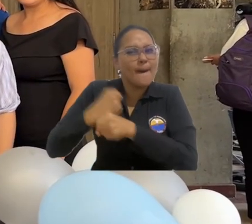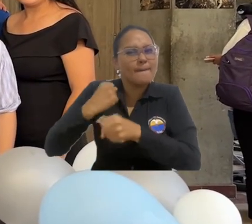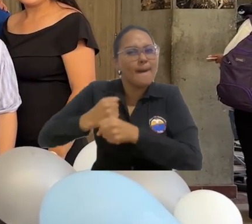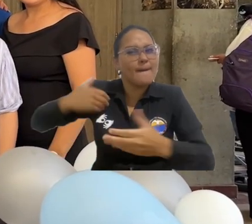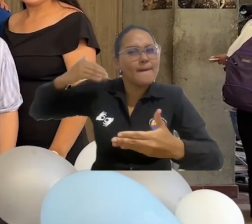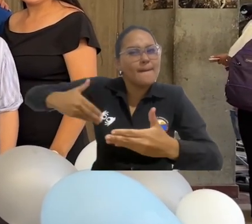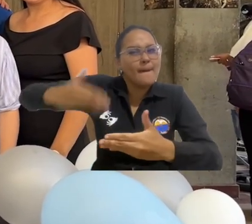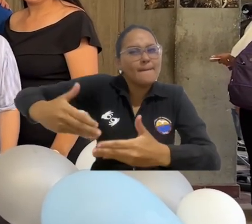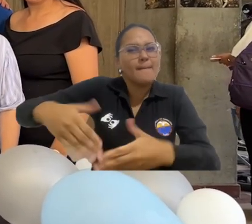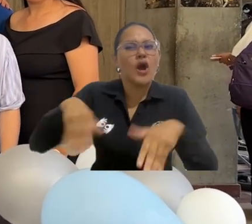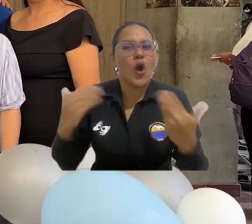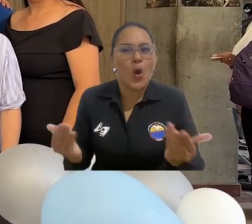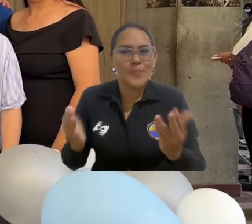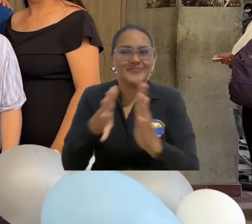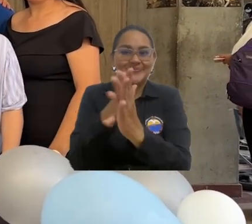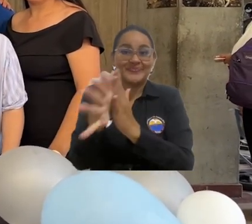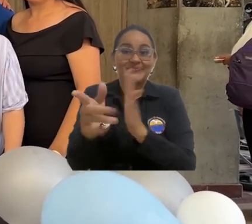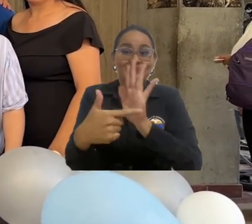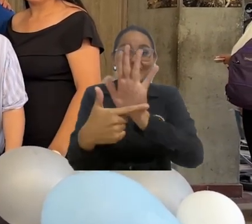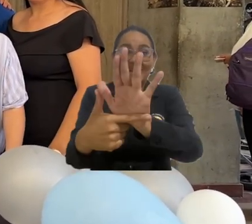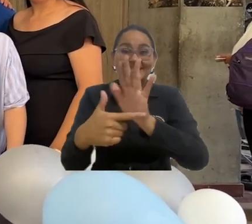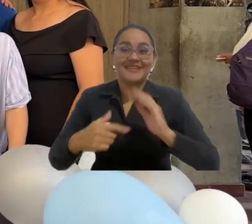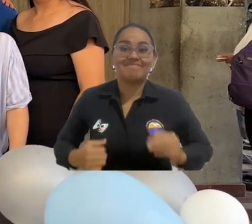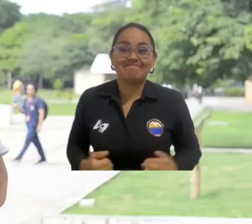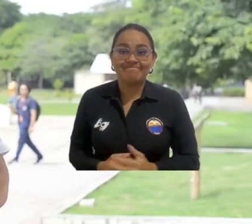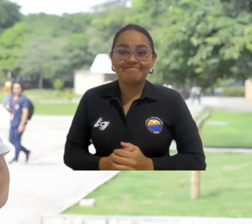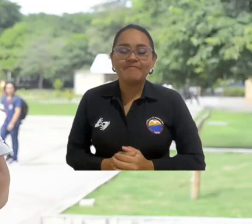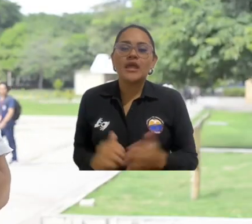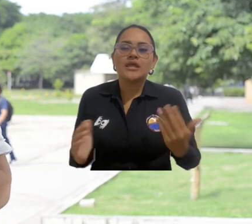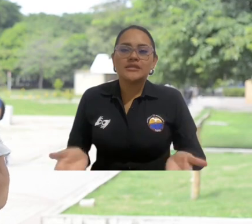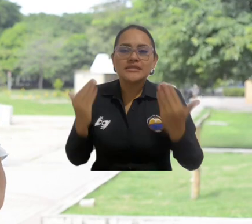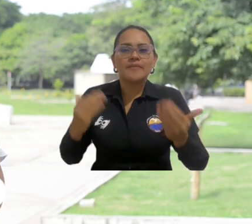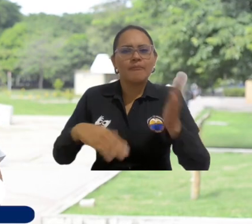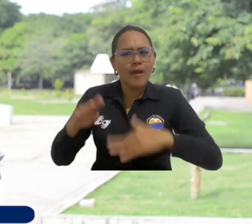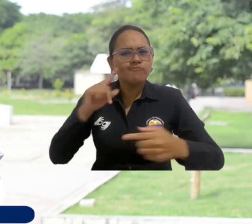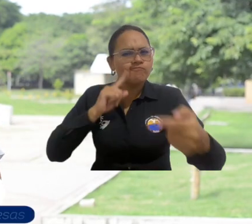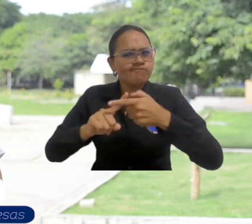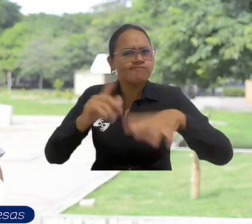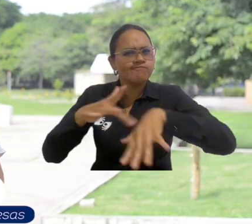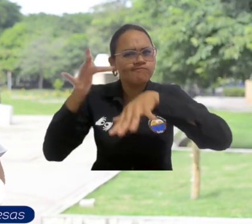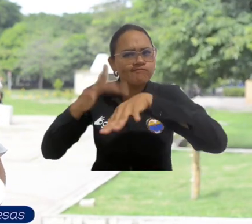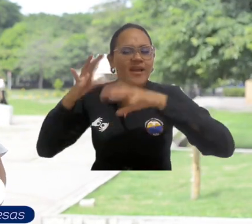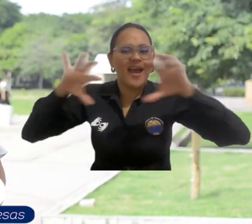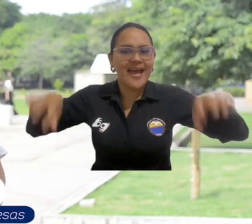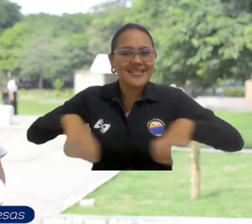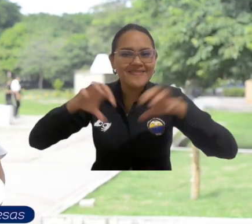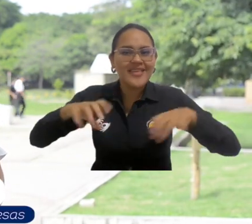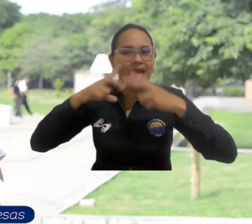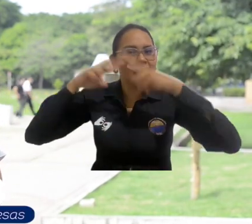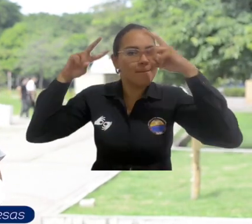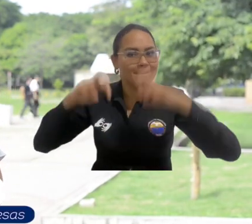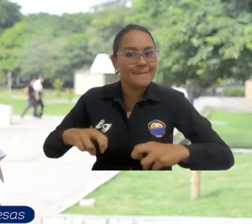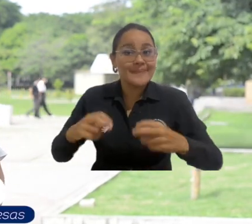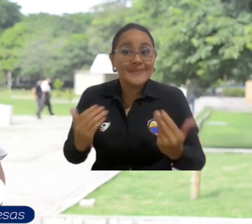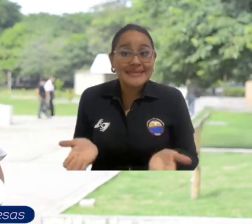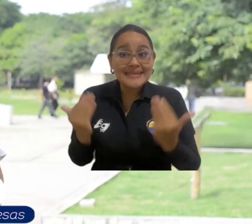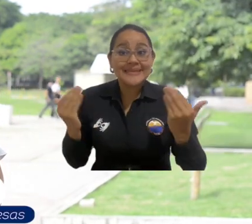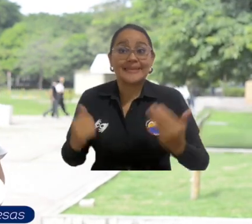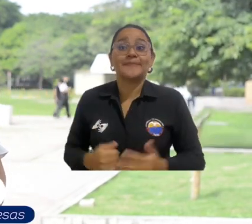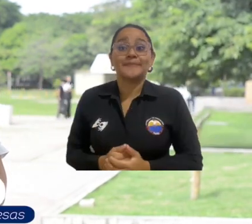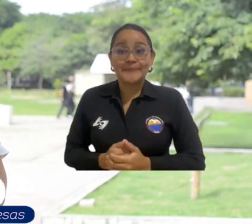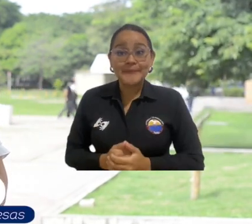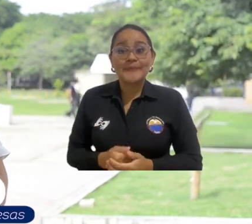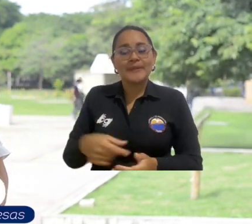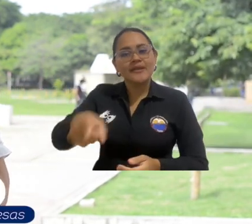vienen desarrollando desde hace varios meses. Es una oportunidad para fomentar estas actividades de investigación dentro